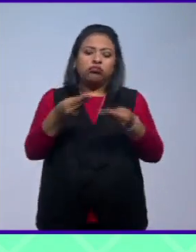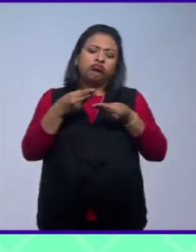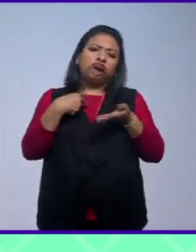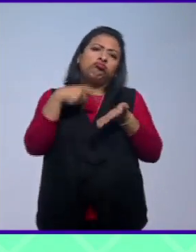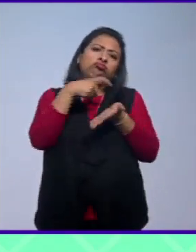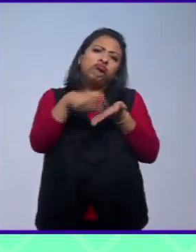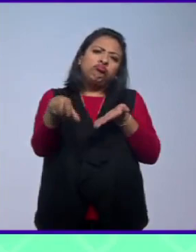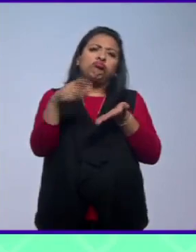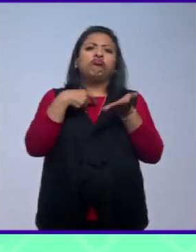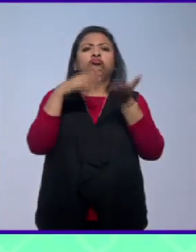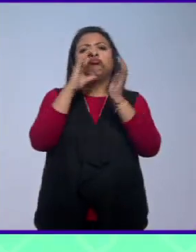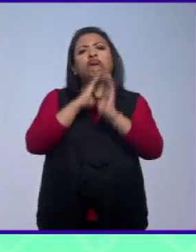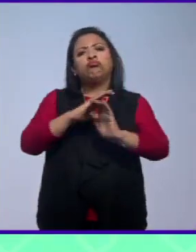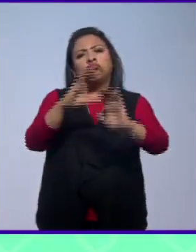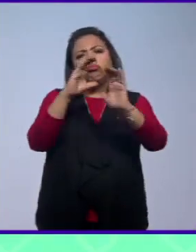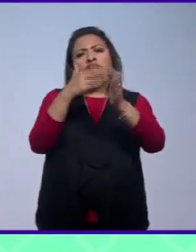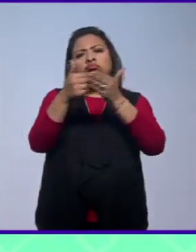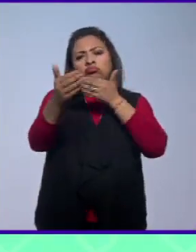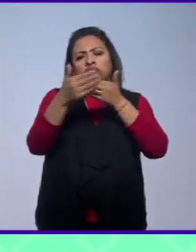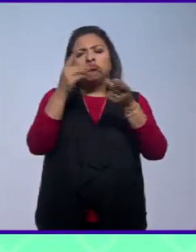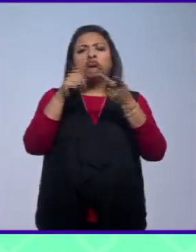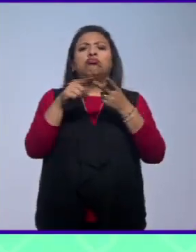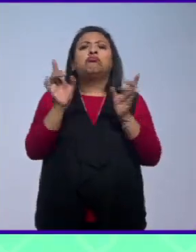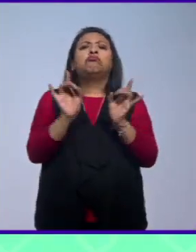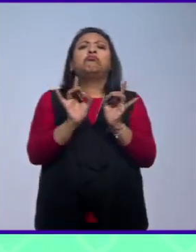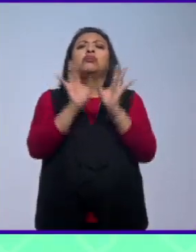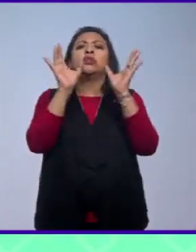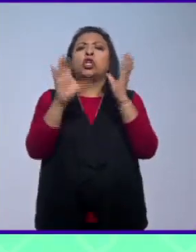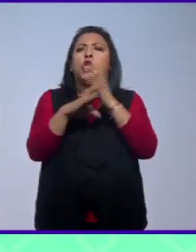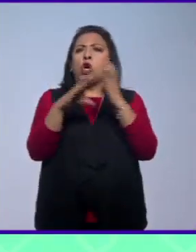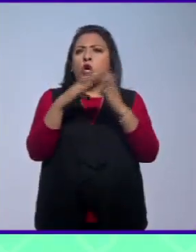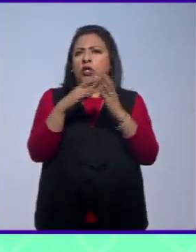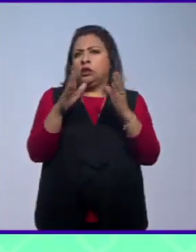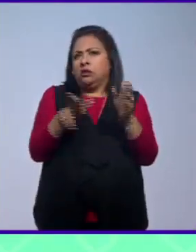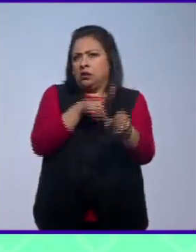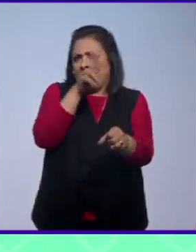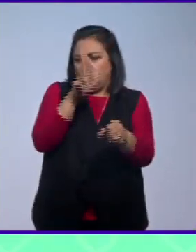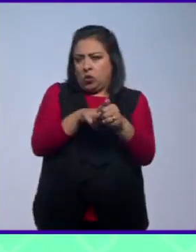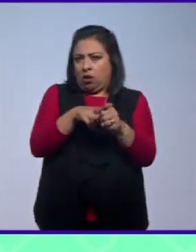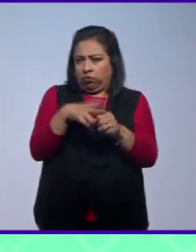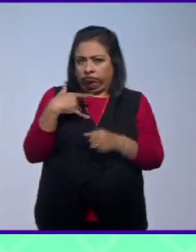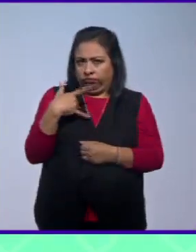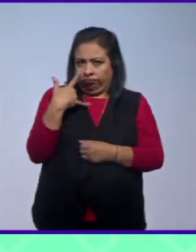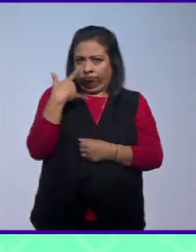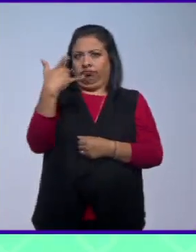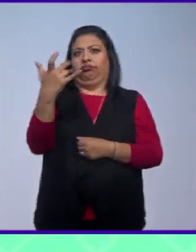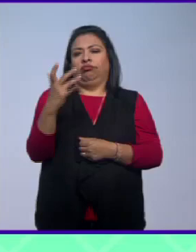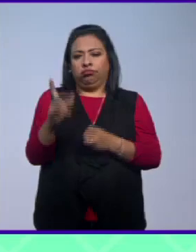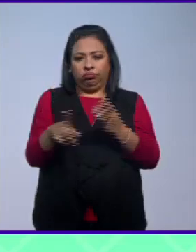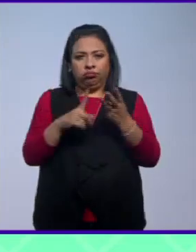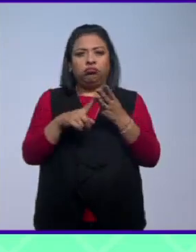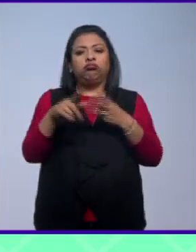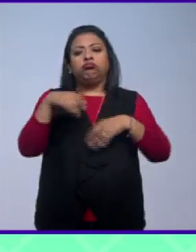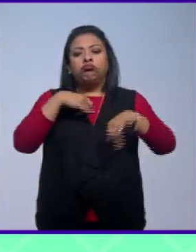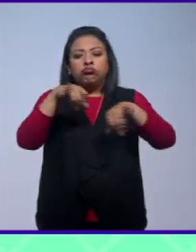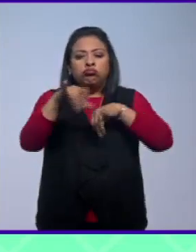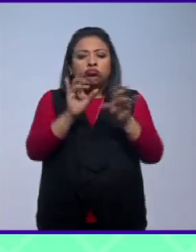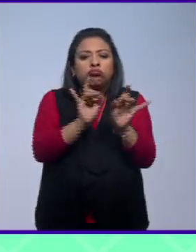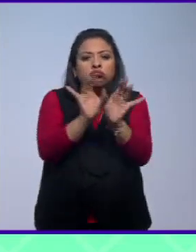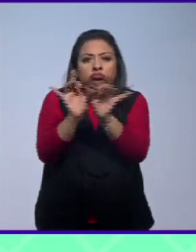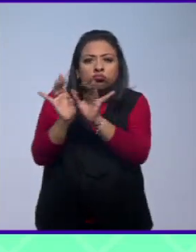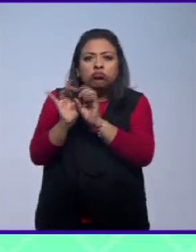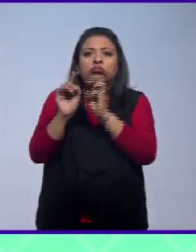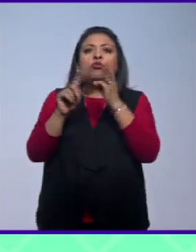comprar las canciones de moda estos sucesos sobrenaturales sucesos también geográficos